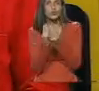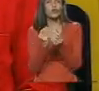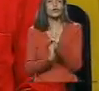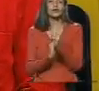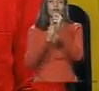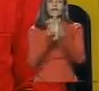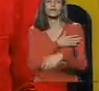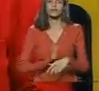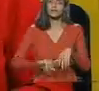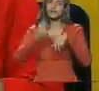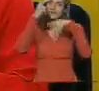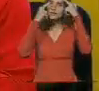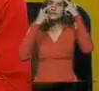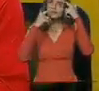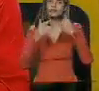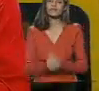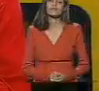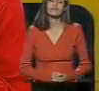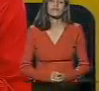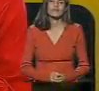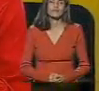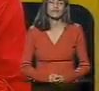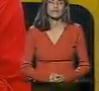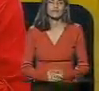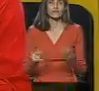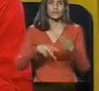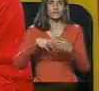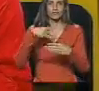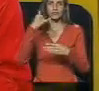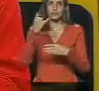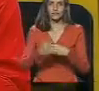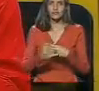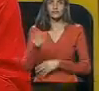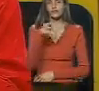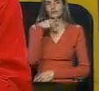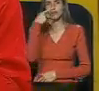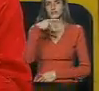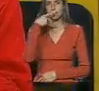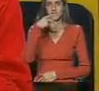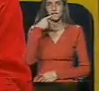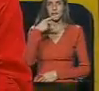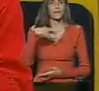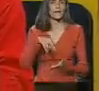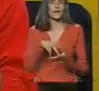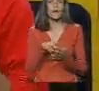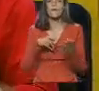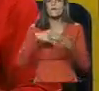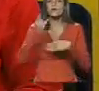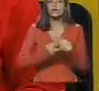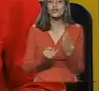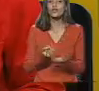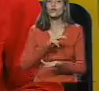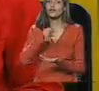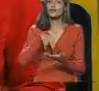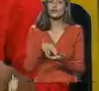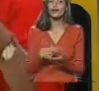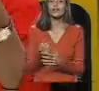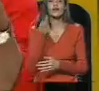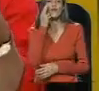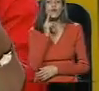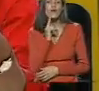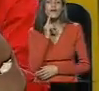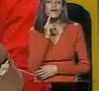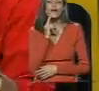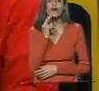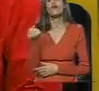cabeza, liderizando este proceso, un proyecto político, que es el proyecto nacional Simón Bolívar. La